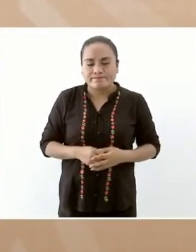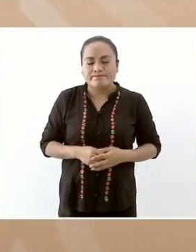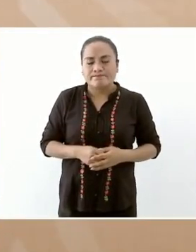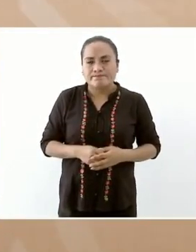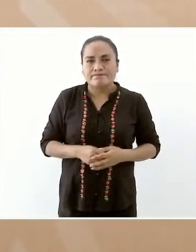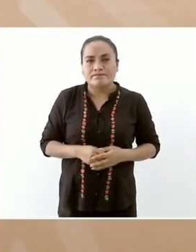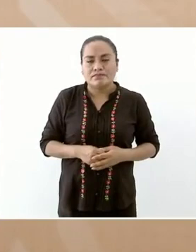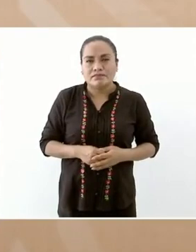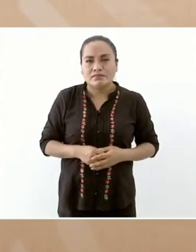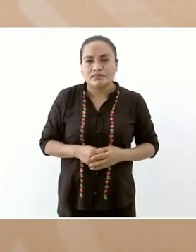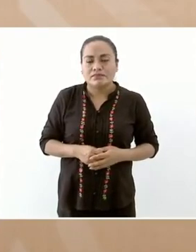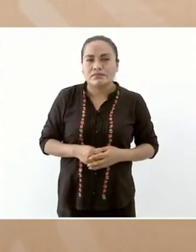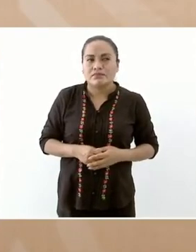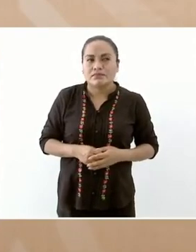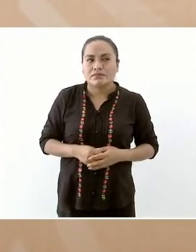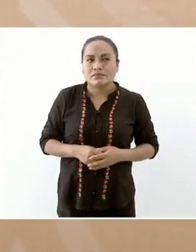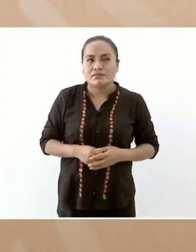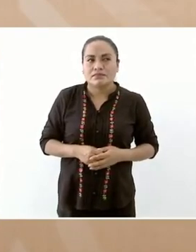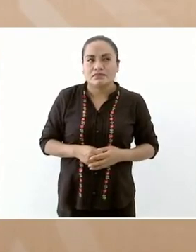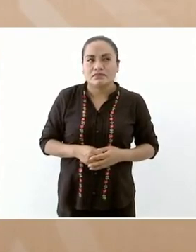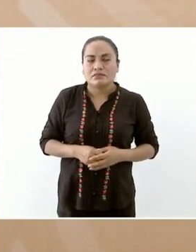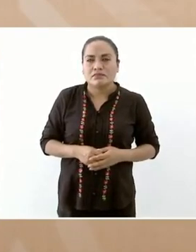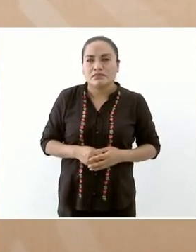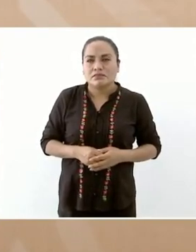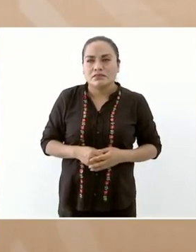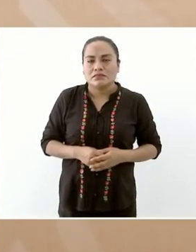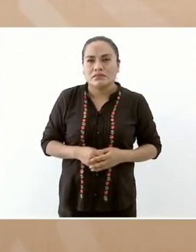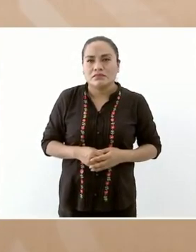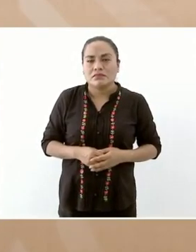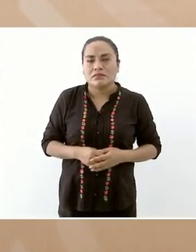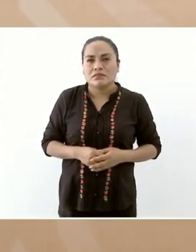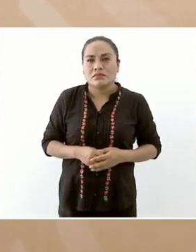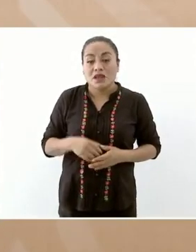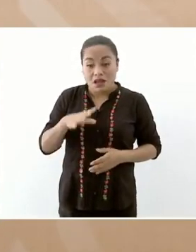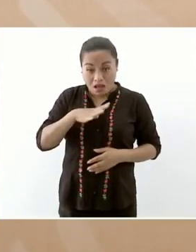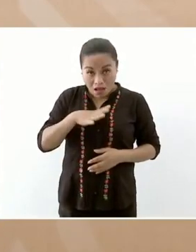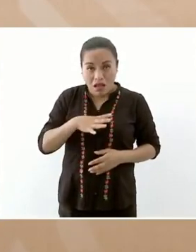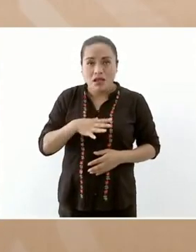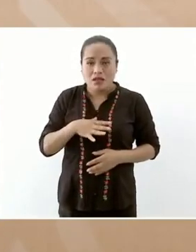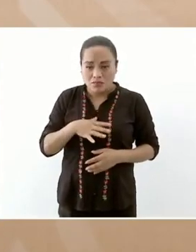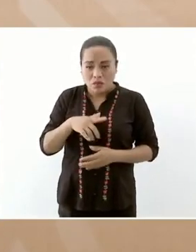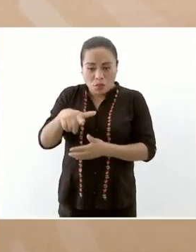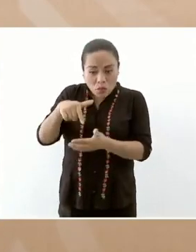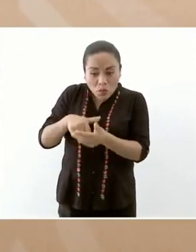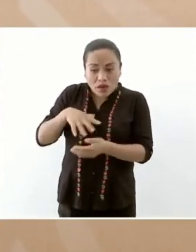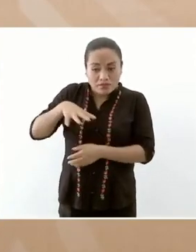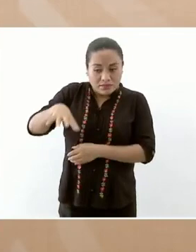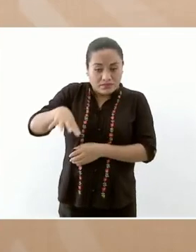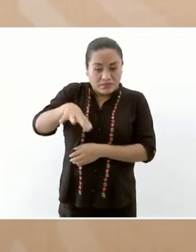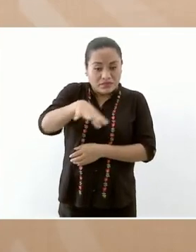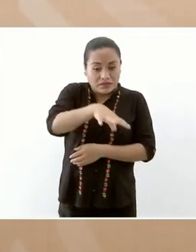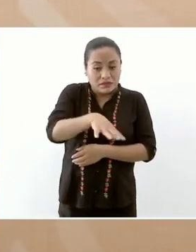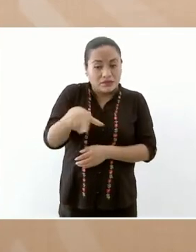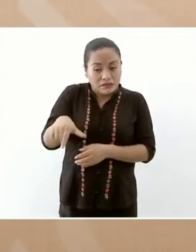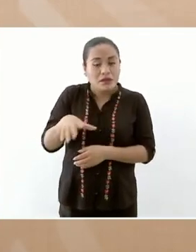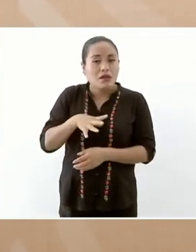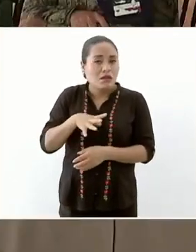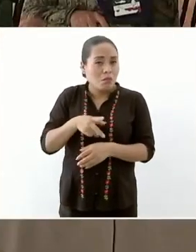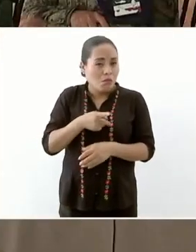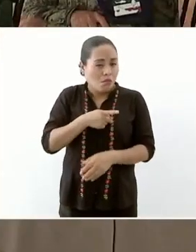hay quienes están más pobres que los pobres